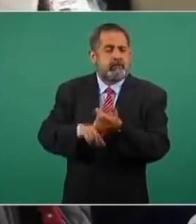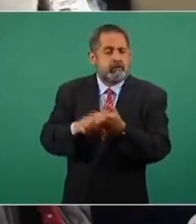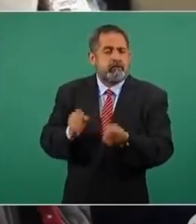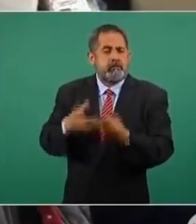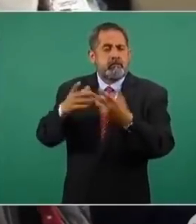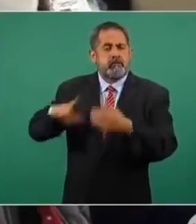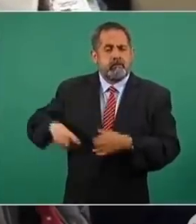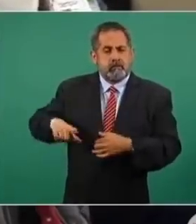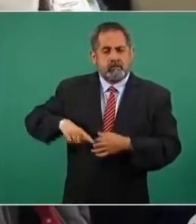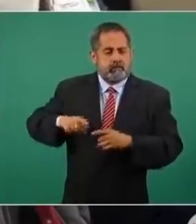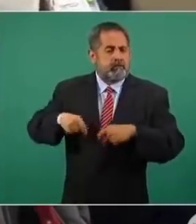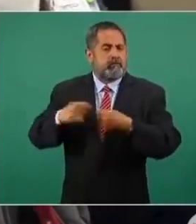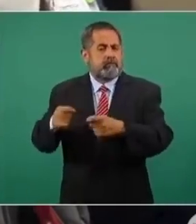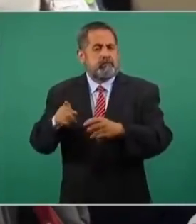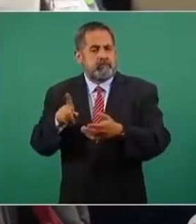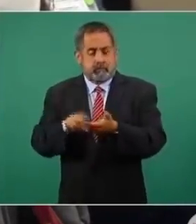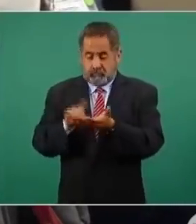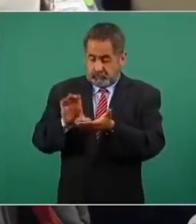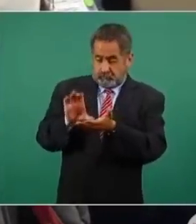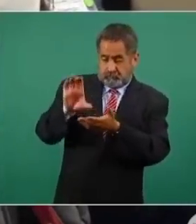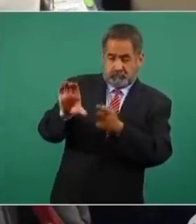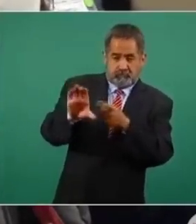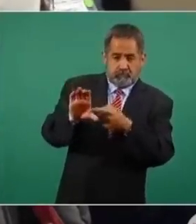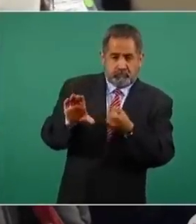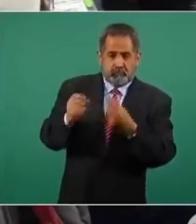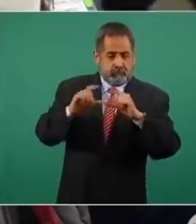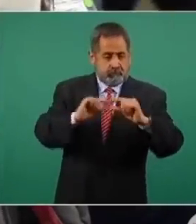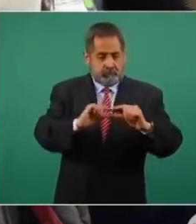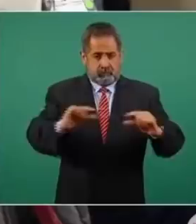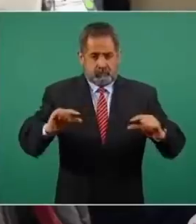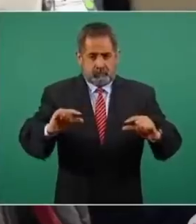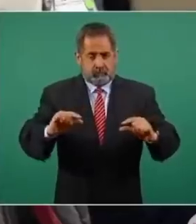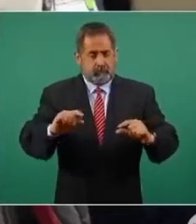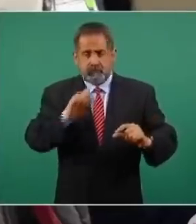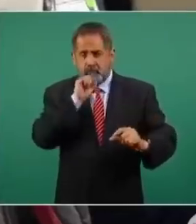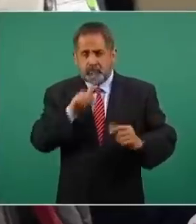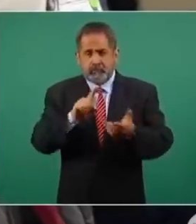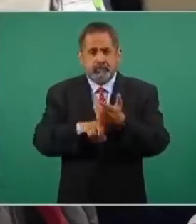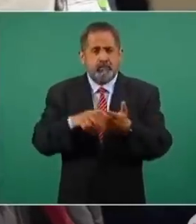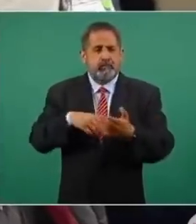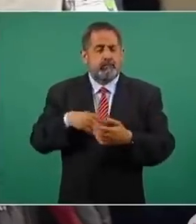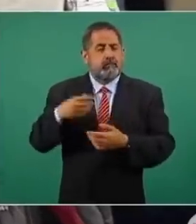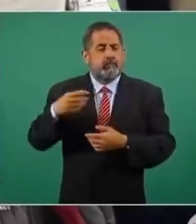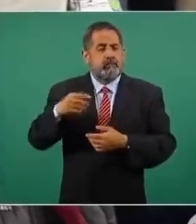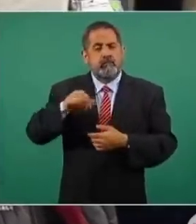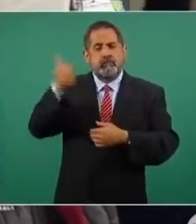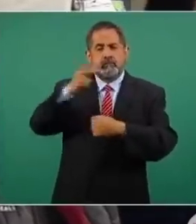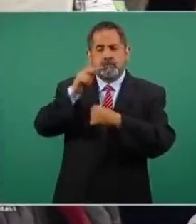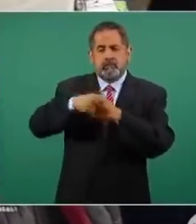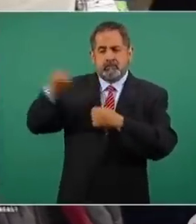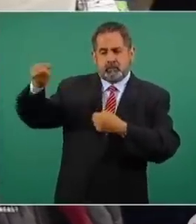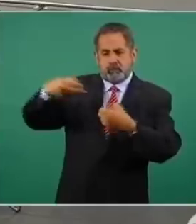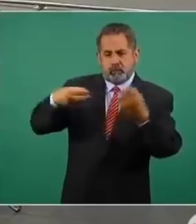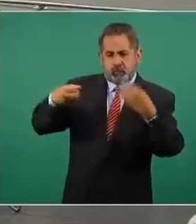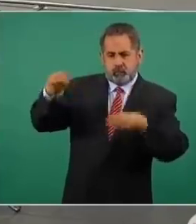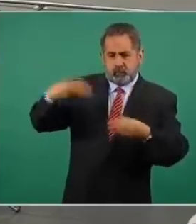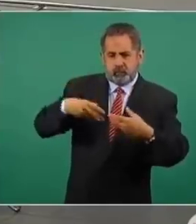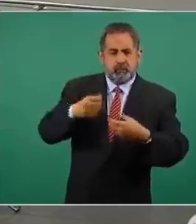gasto para el gobierno y si de este monto de dosis también ha habido donaciones de algunos países?